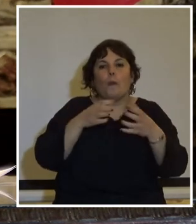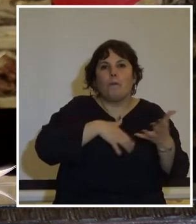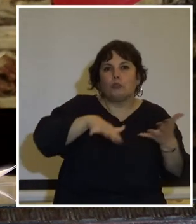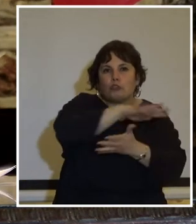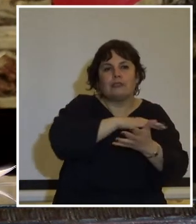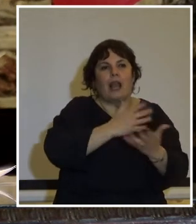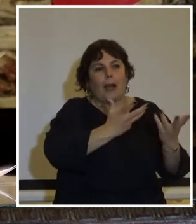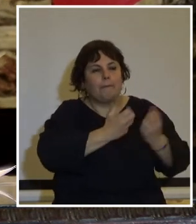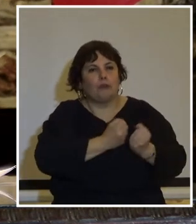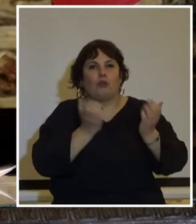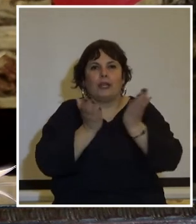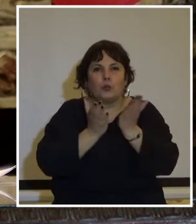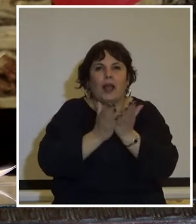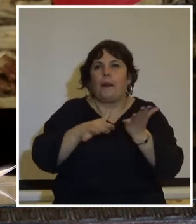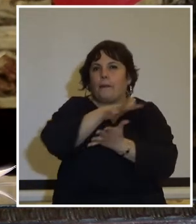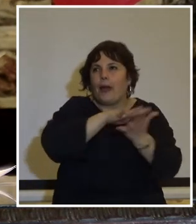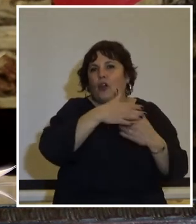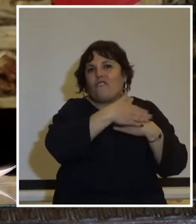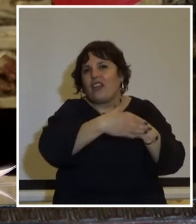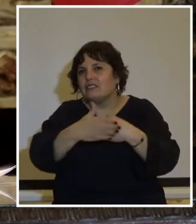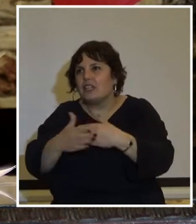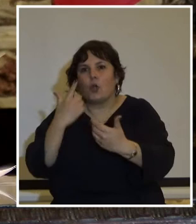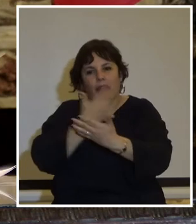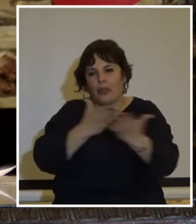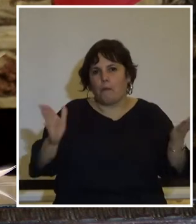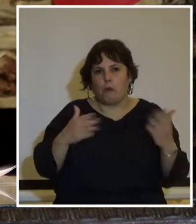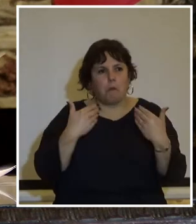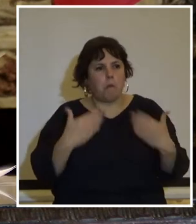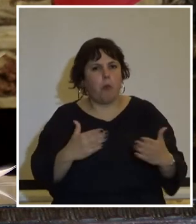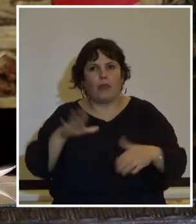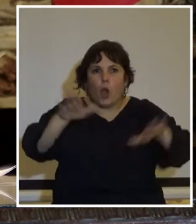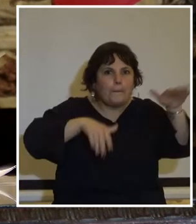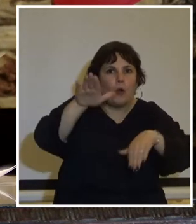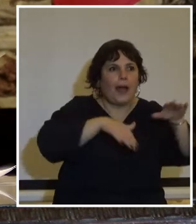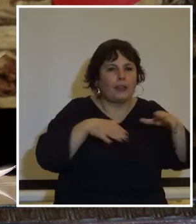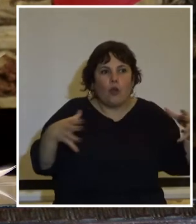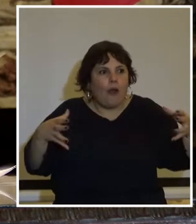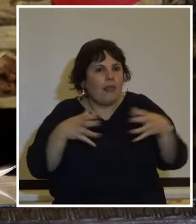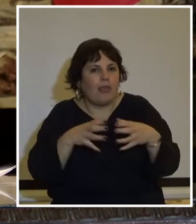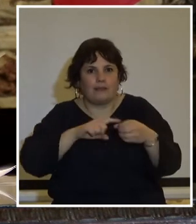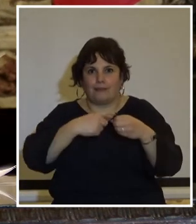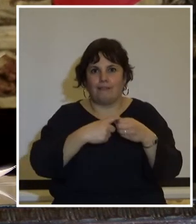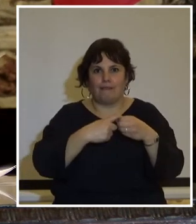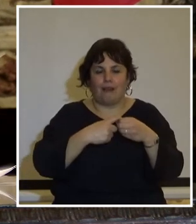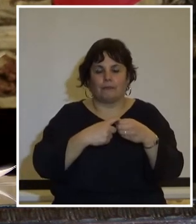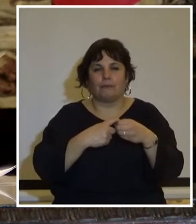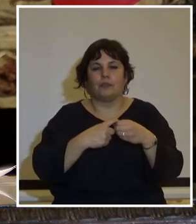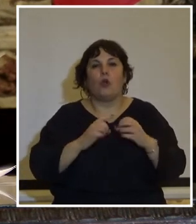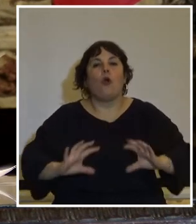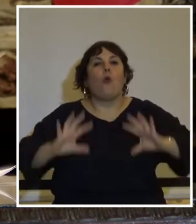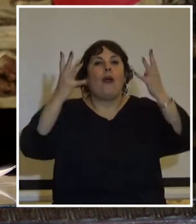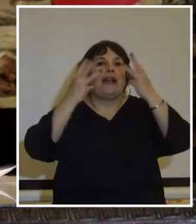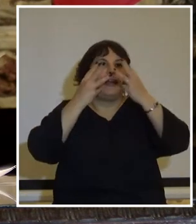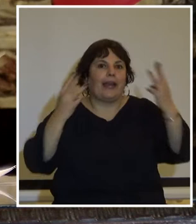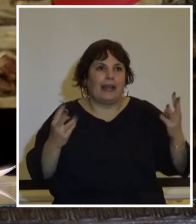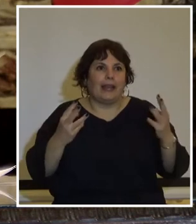estudiantiles por el barrio por los vecinos demostrando la capacidad de convocatoria de nuestro movimiento sindical la huelga general